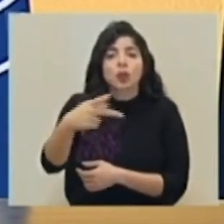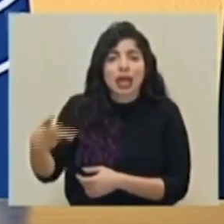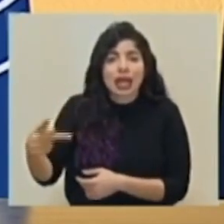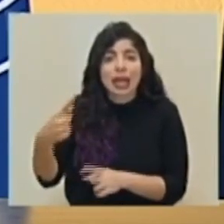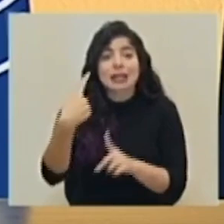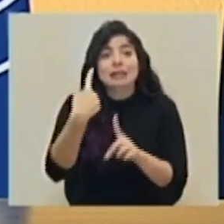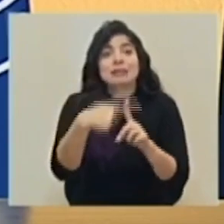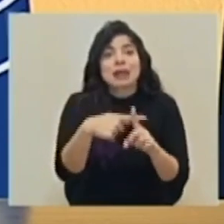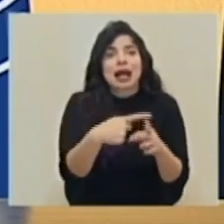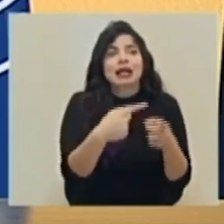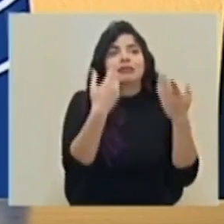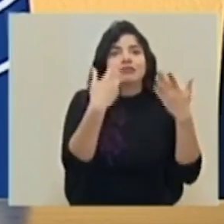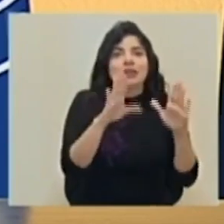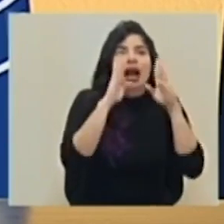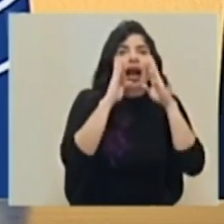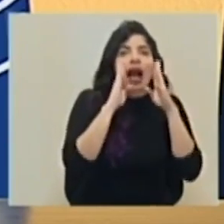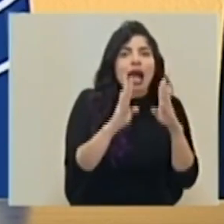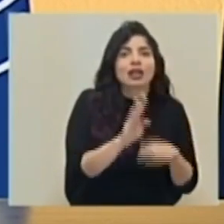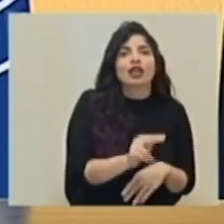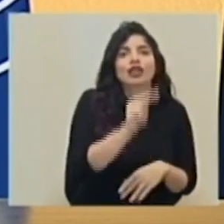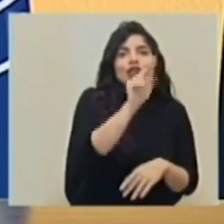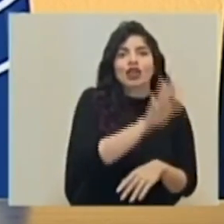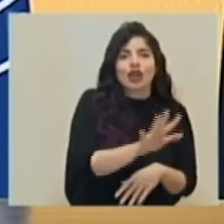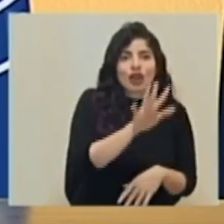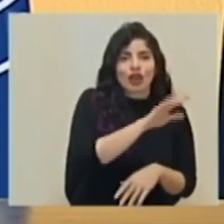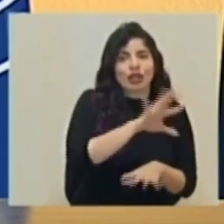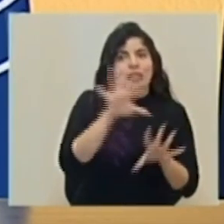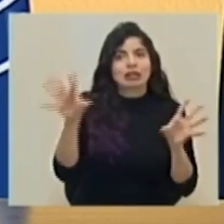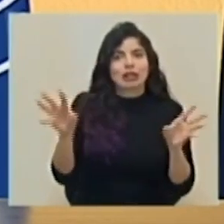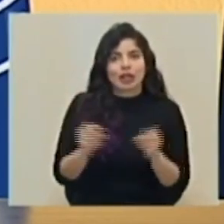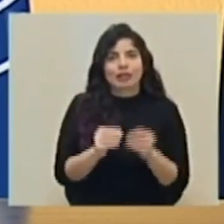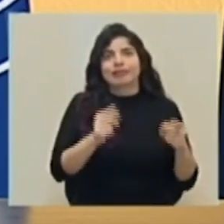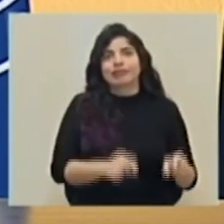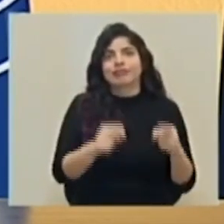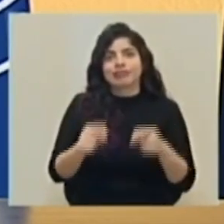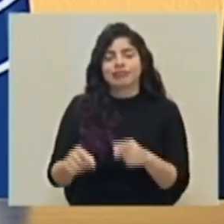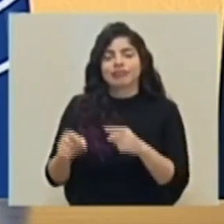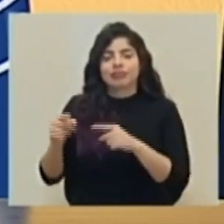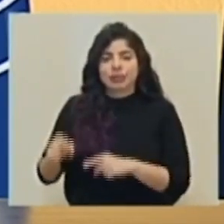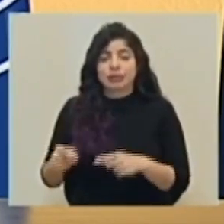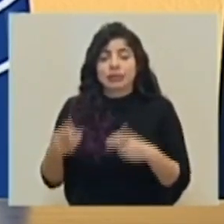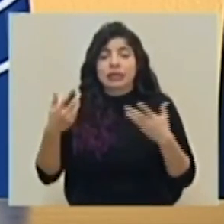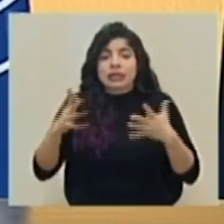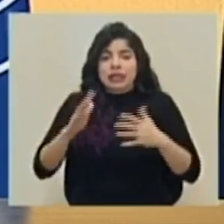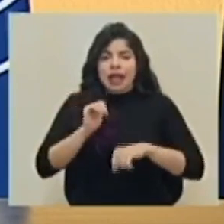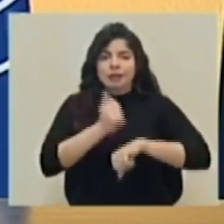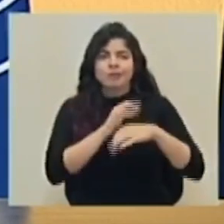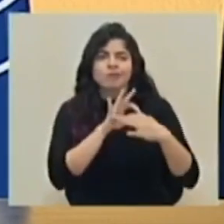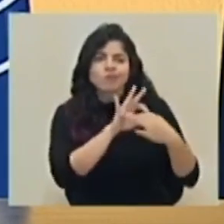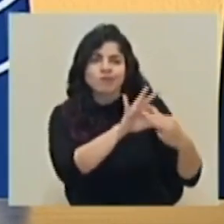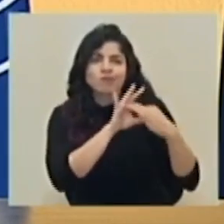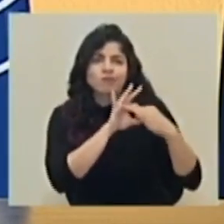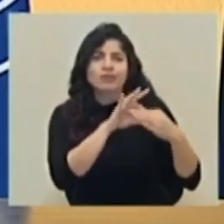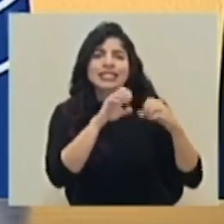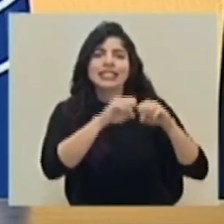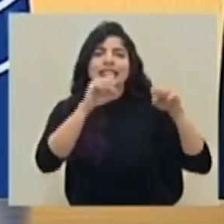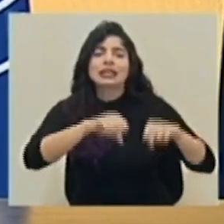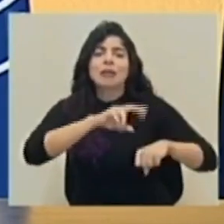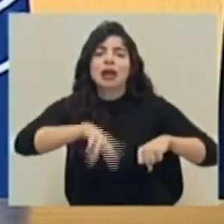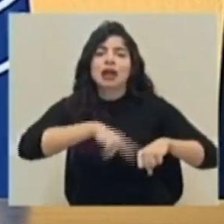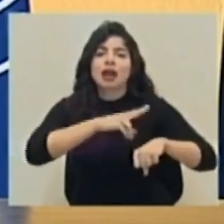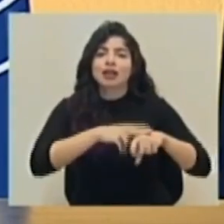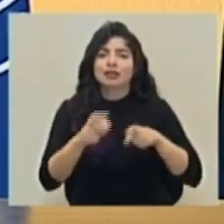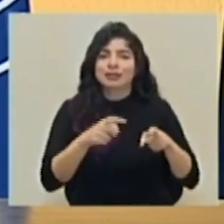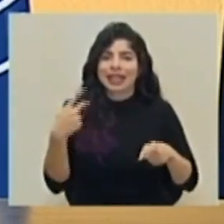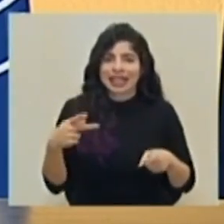los eventos atendidos en la zona norte del país. Hemos establecido la articulación del Sistema Nacional de Gestión del Riesgo con